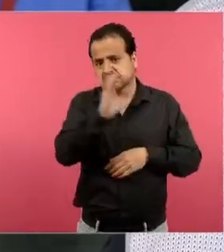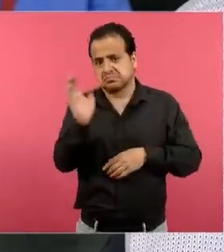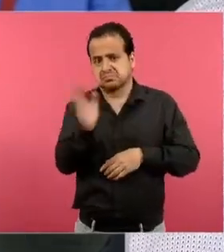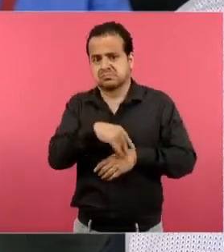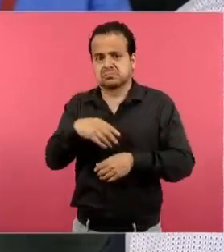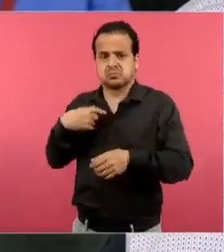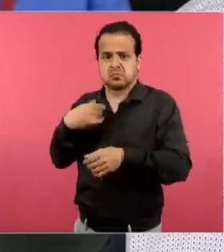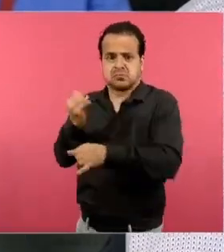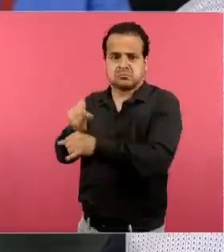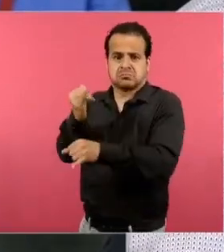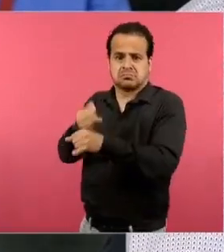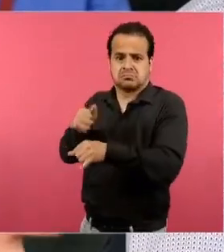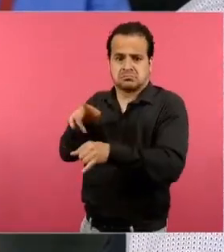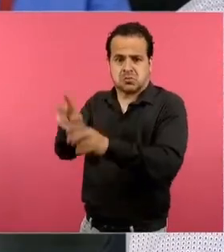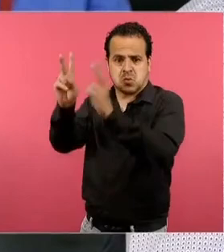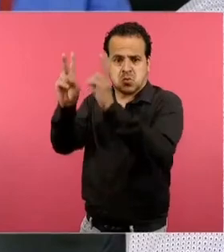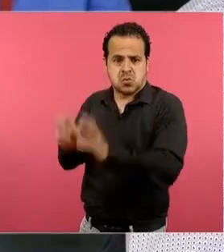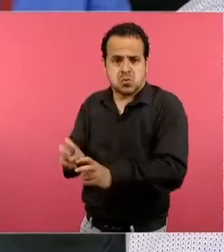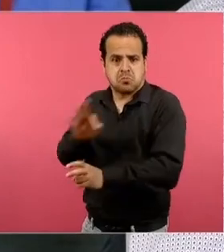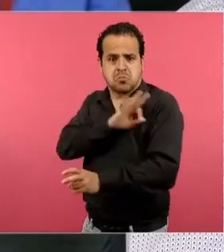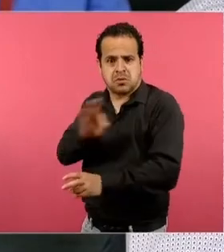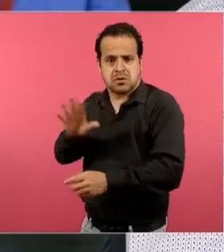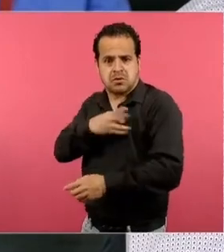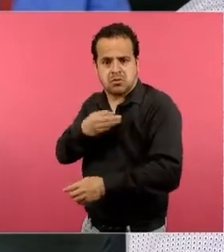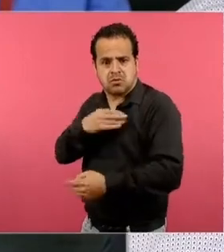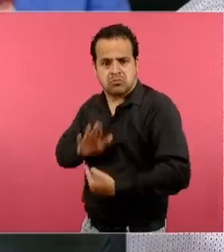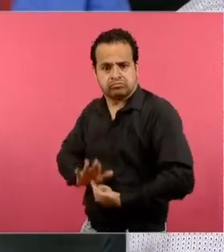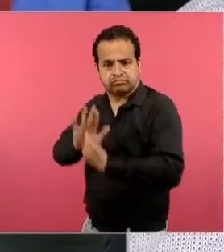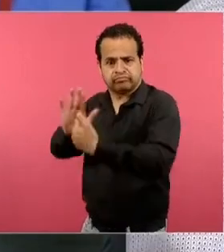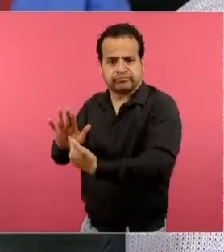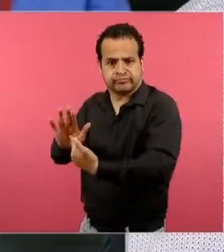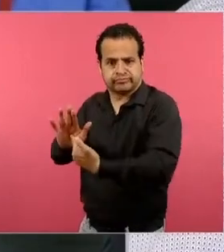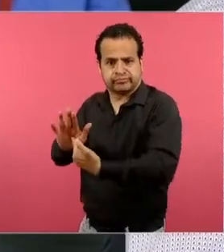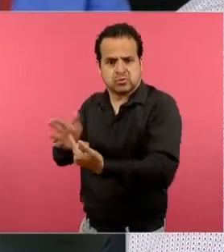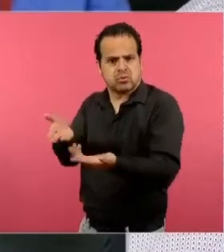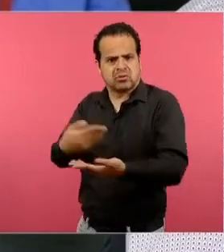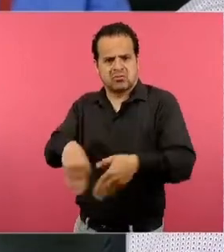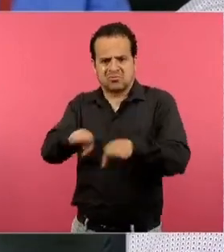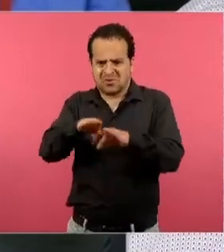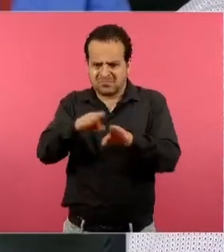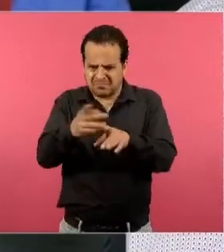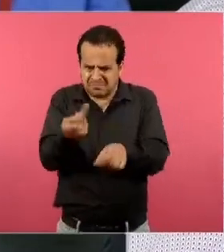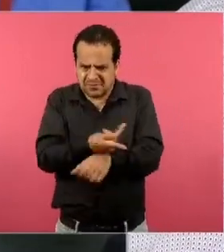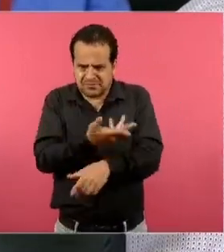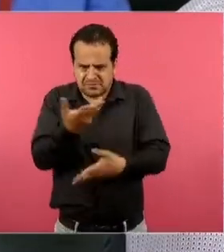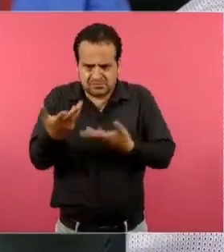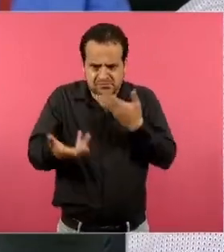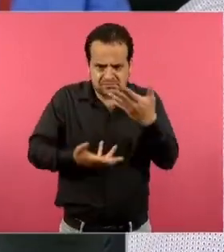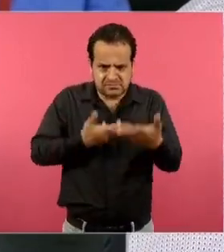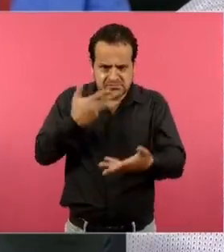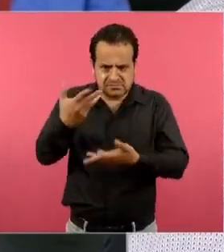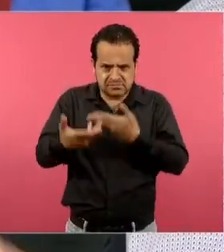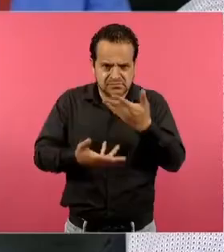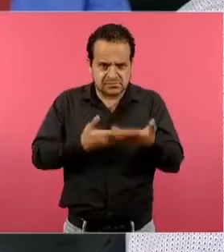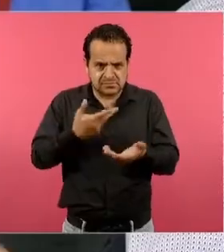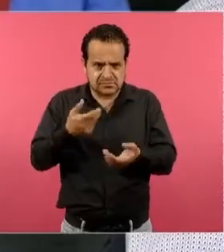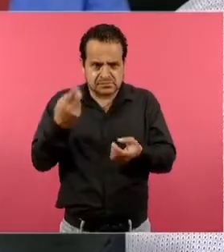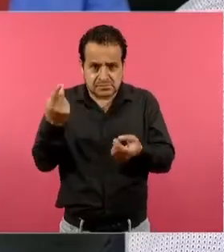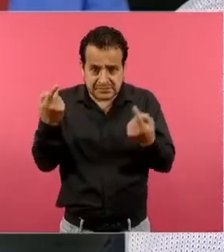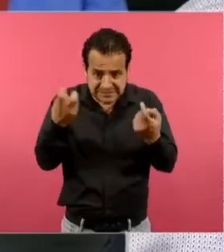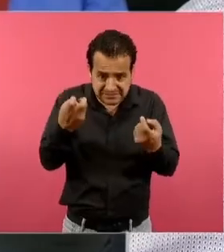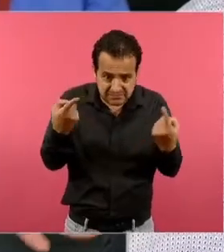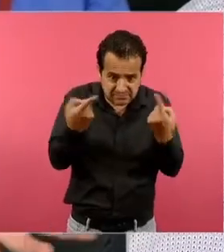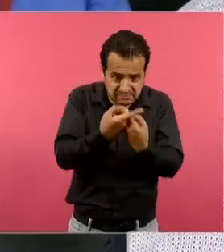pues entonces, ¿cómo va a operar eso? Porque no puede quedar en la ilegalidad o es la pregunta, es decir, ¿esto hace ilegales estos